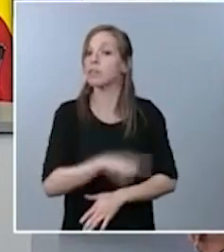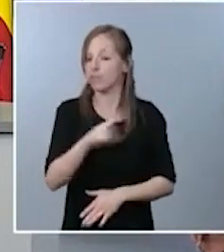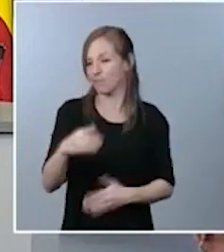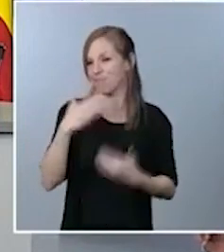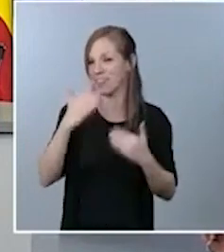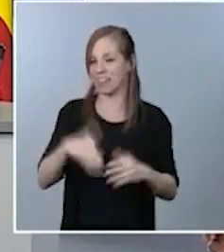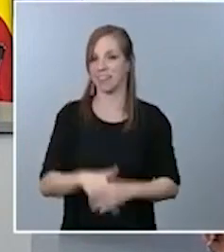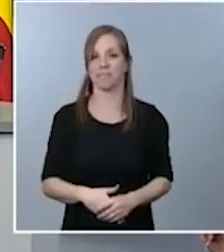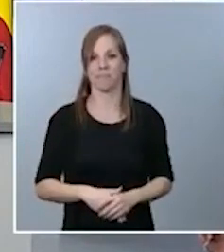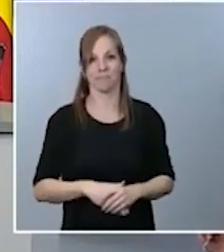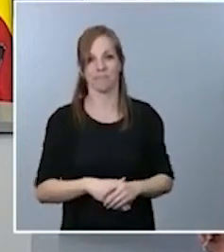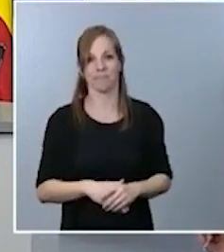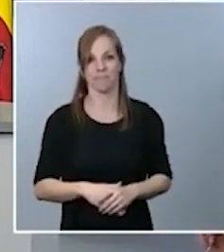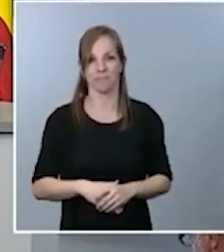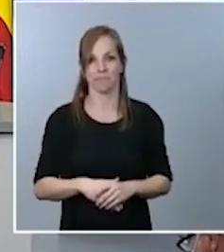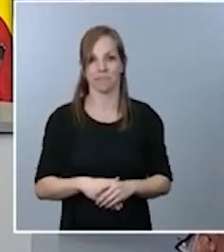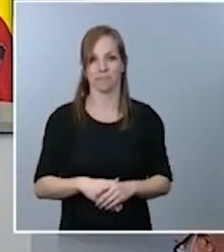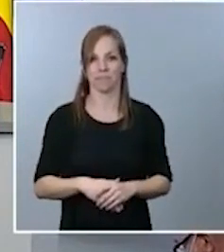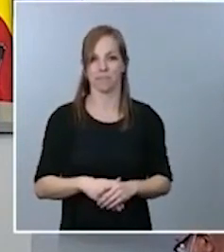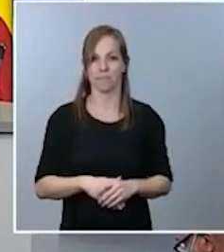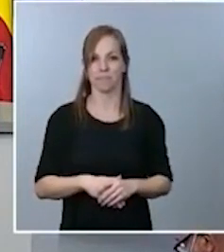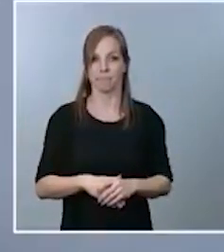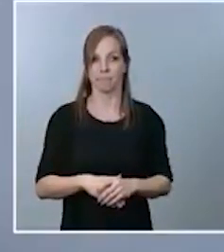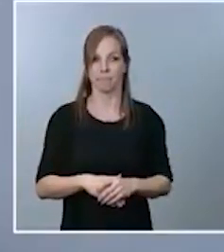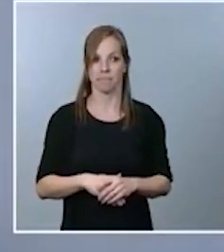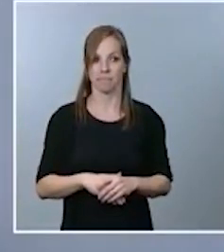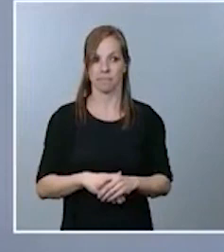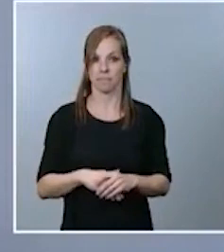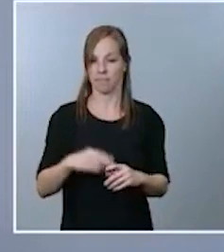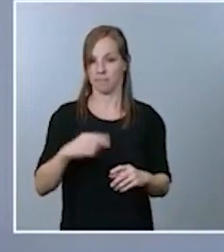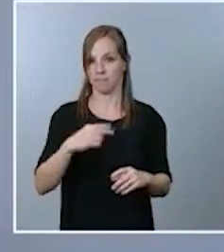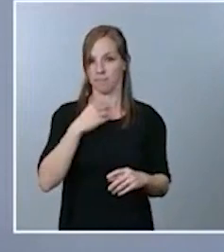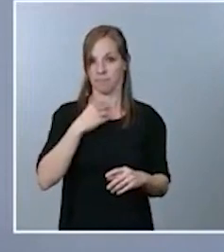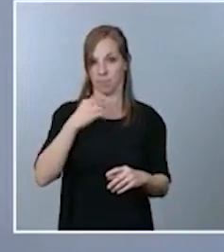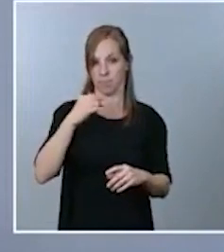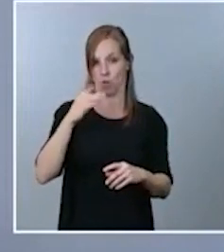Bueno, en cuanto a la pregunta que me hace sobre la vacuna pues